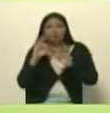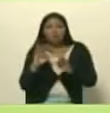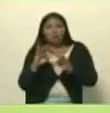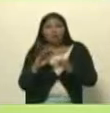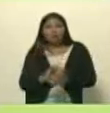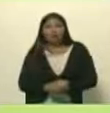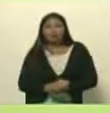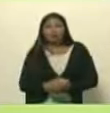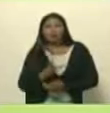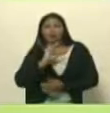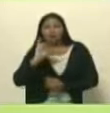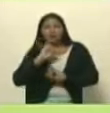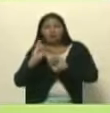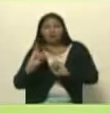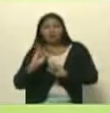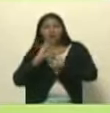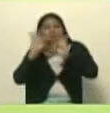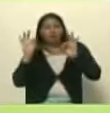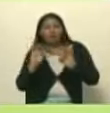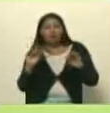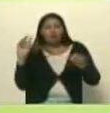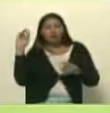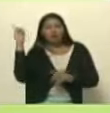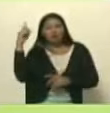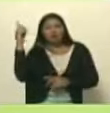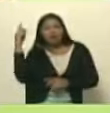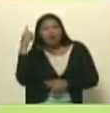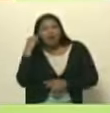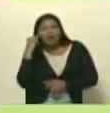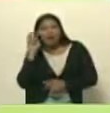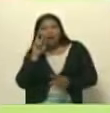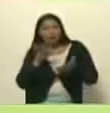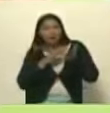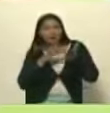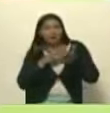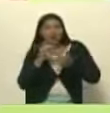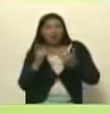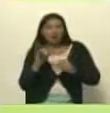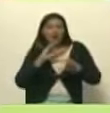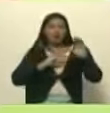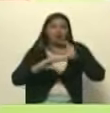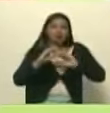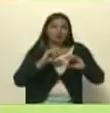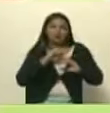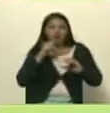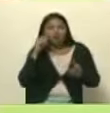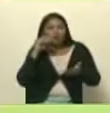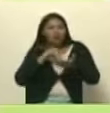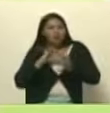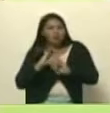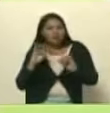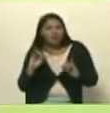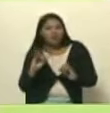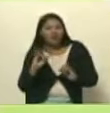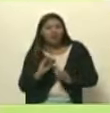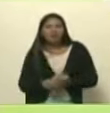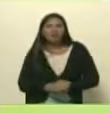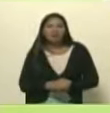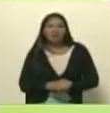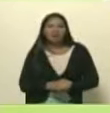soberanía satelital digital la soberanía comunicacional que se planteó en ese momento